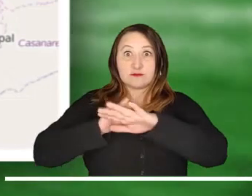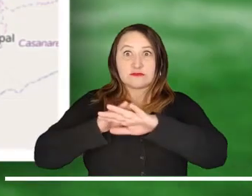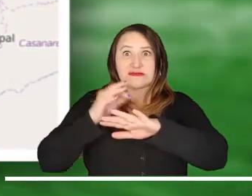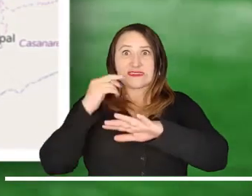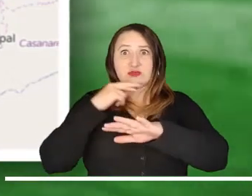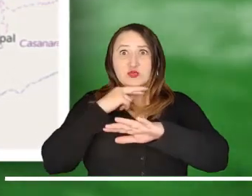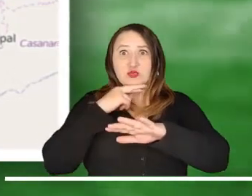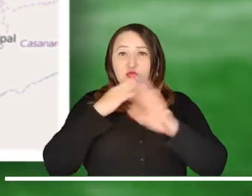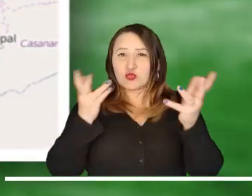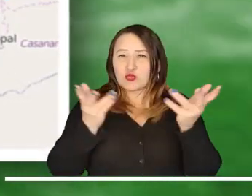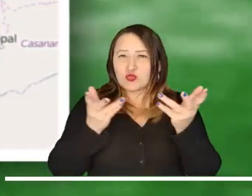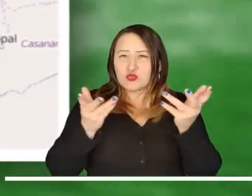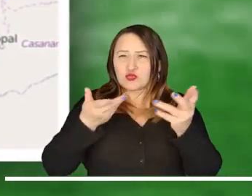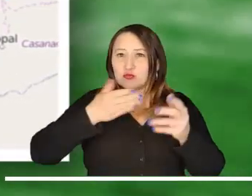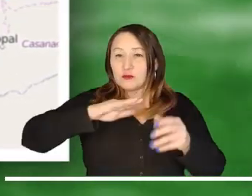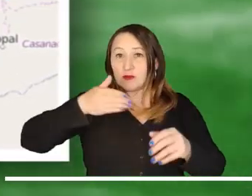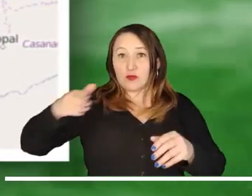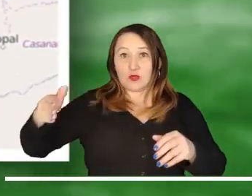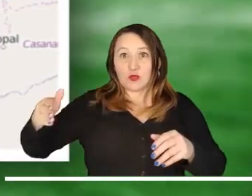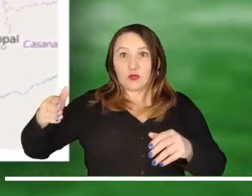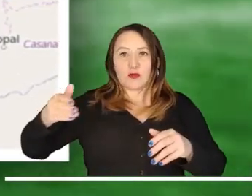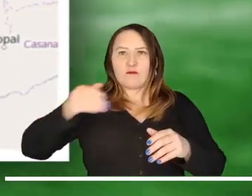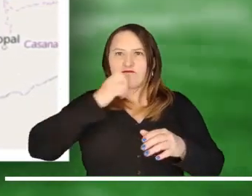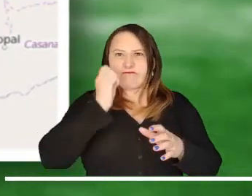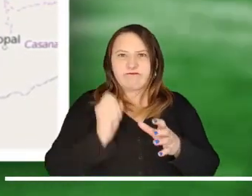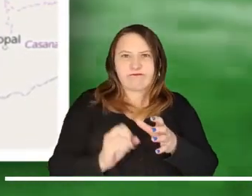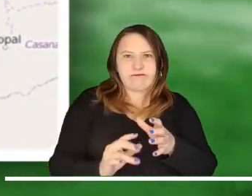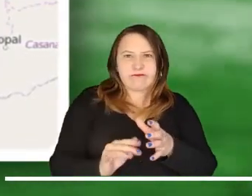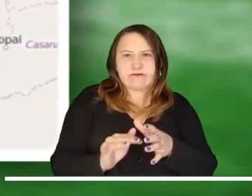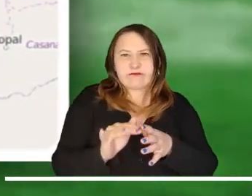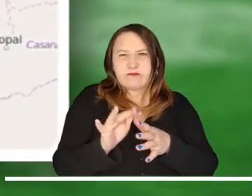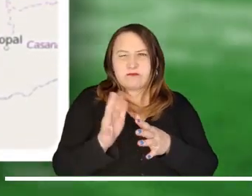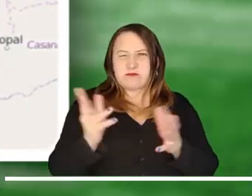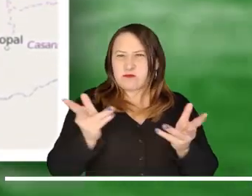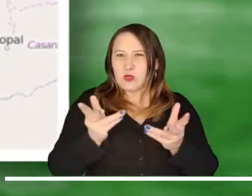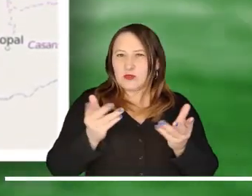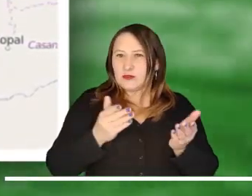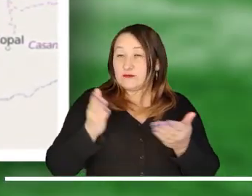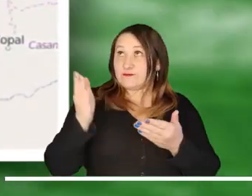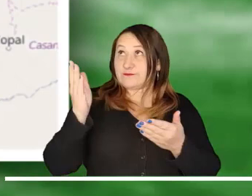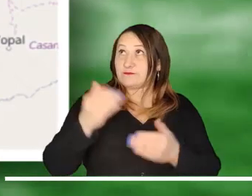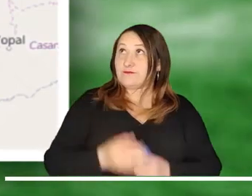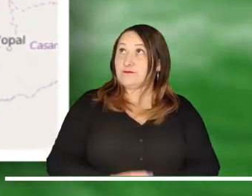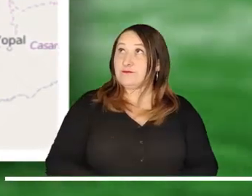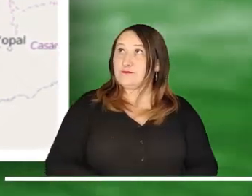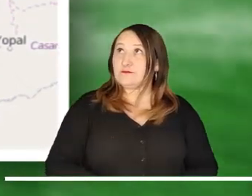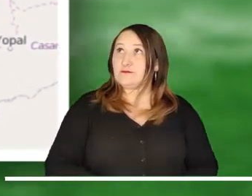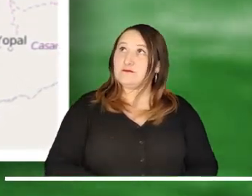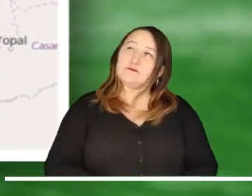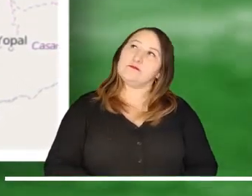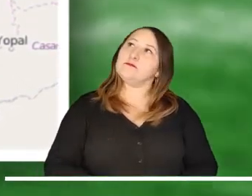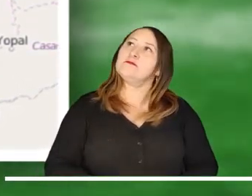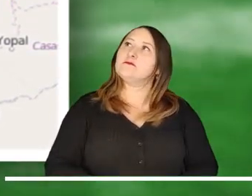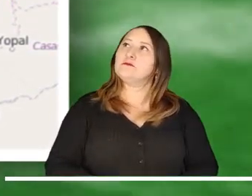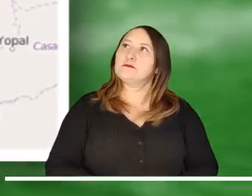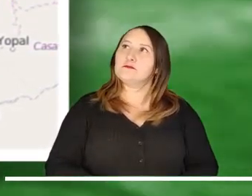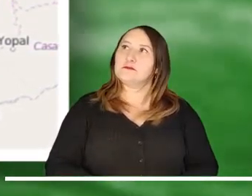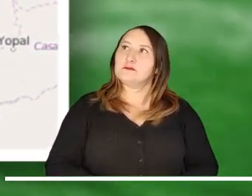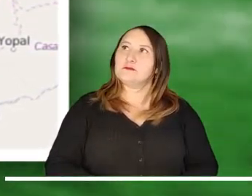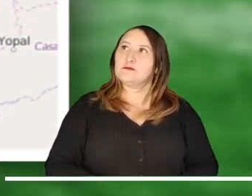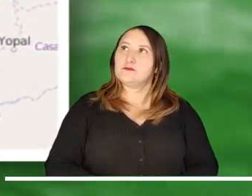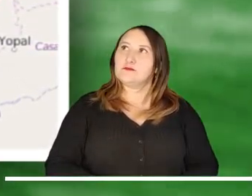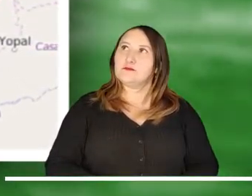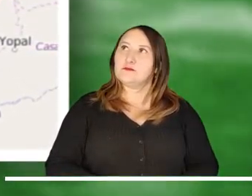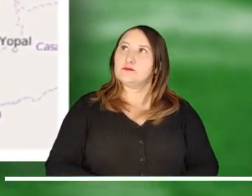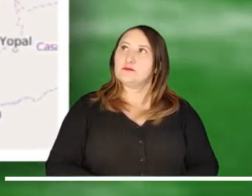Alerta roja se emite en Antioquia por la creciente súbita registrada en la quebrada Laoca, aportante del río